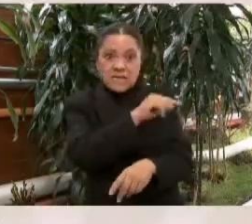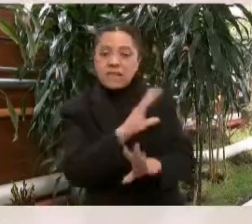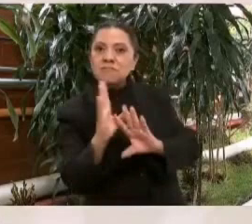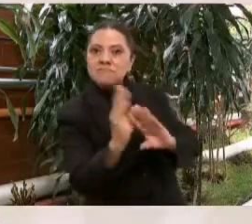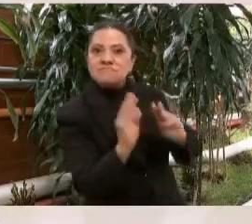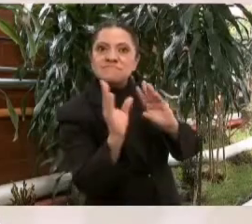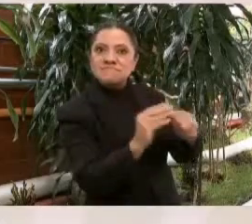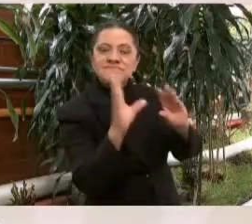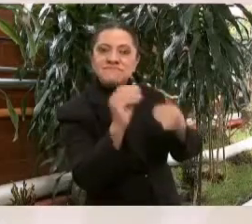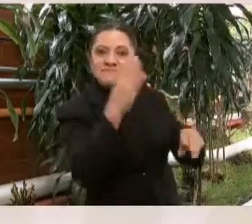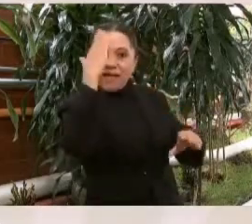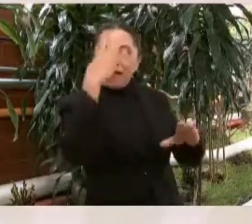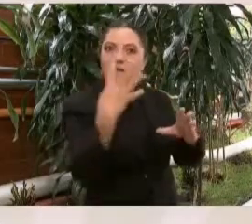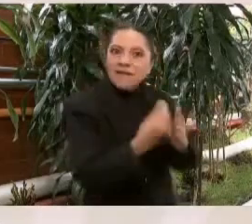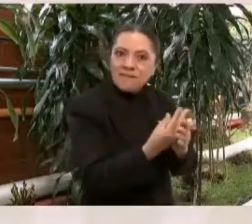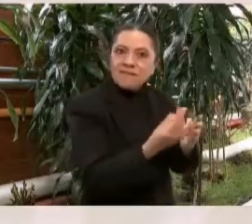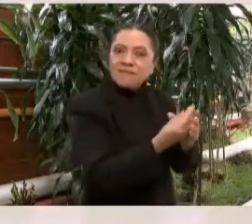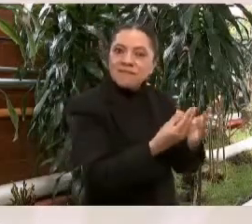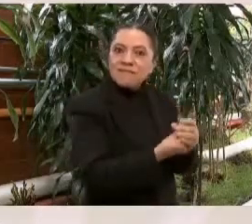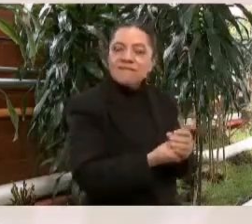aprendieron